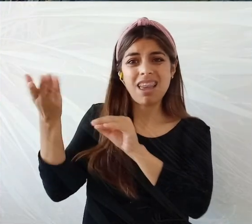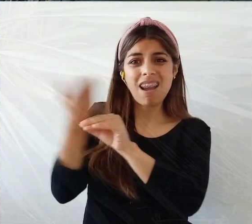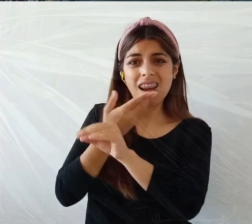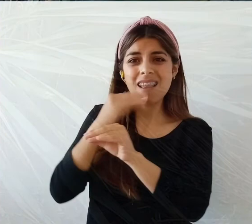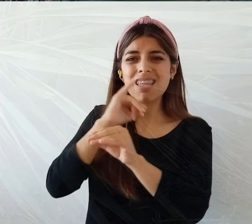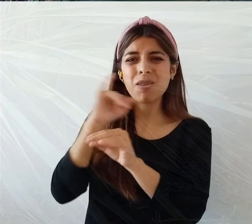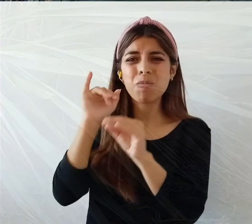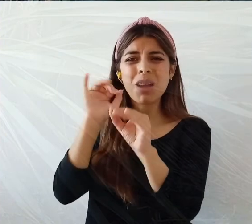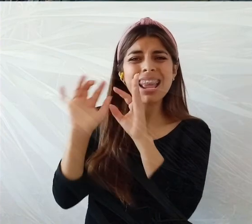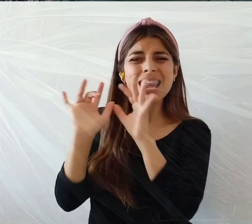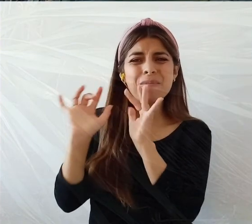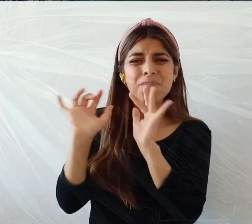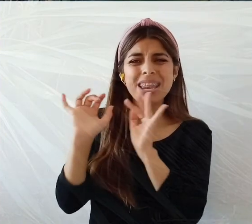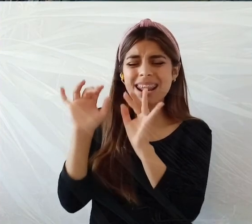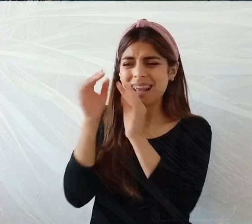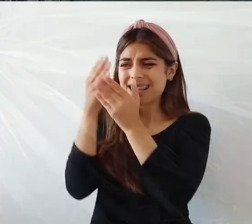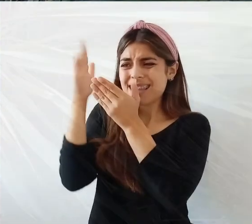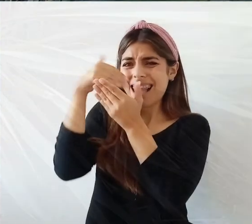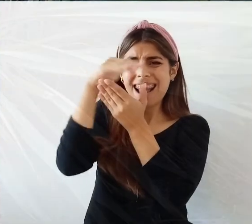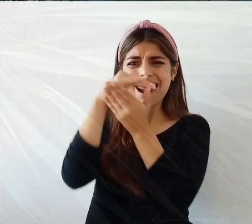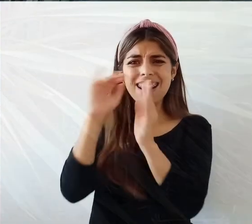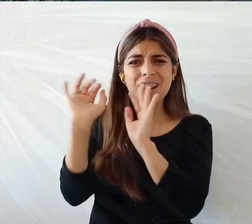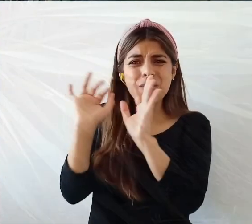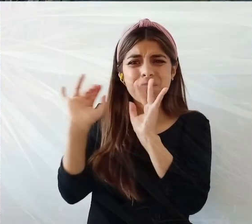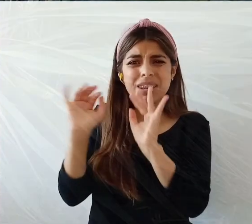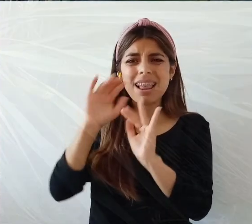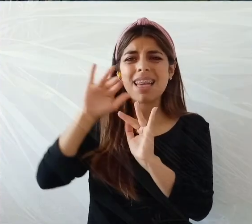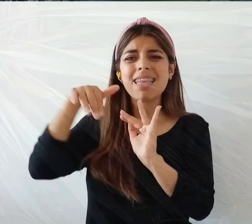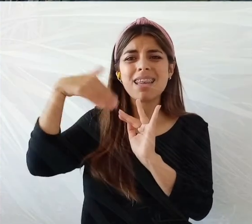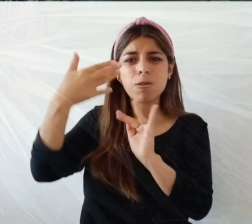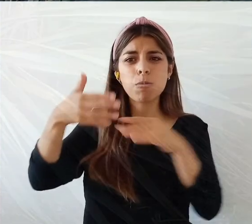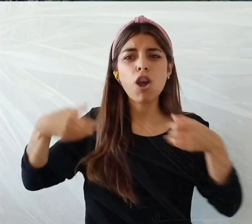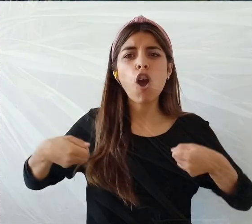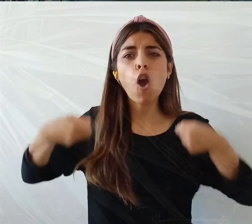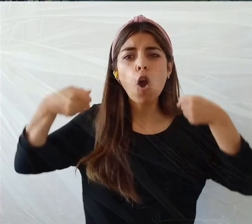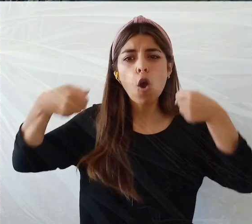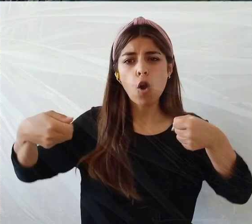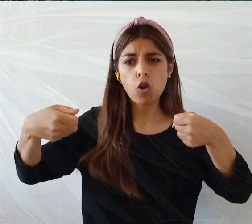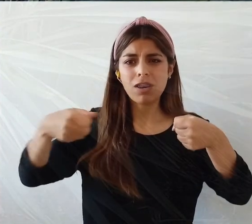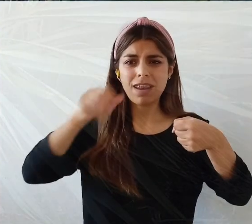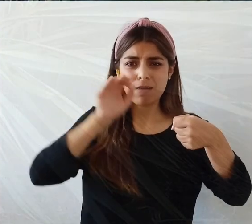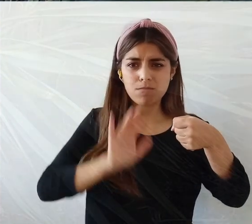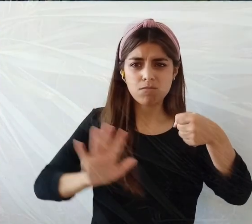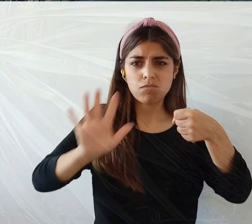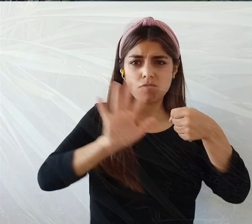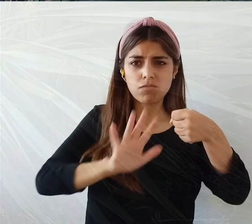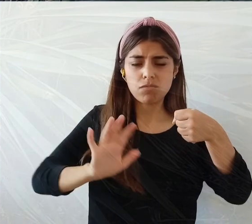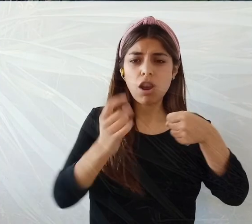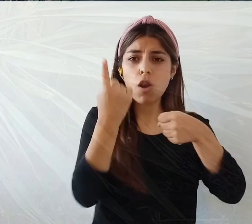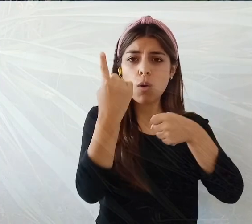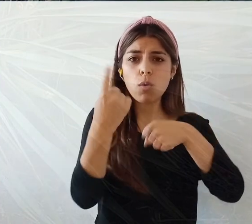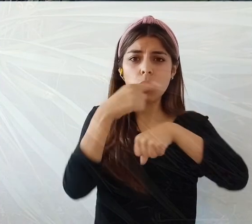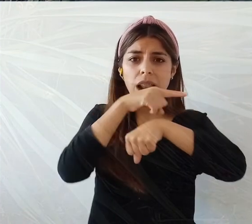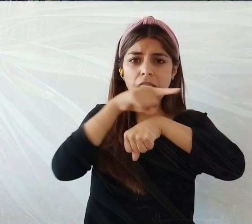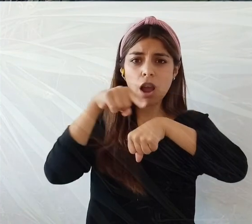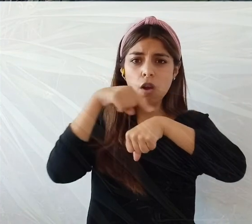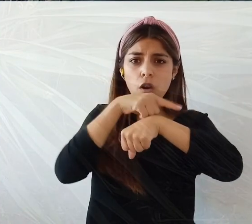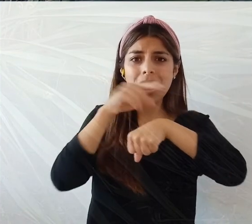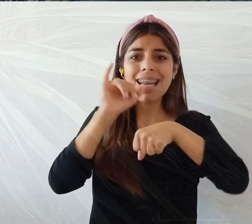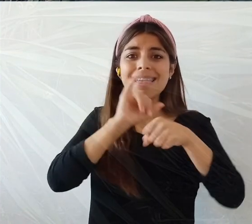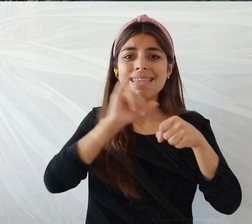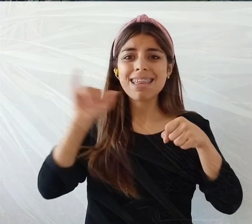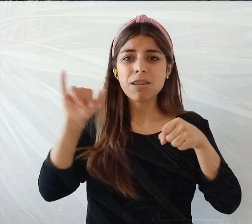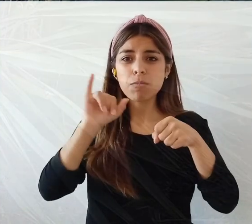sacarle las espinas. Después hay que ponerlo en una olla y coserlo. Por una hora. Después hay que dejarlo afuera